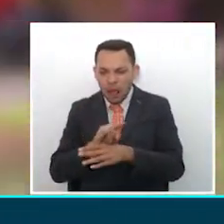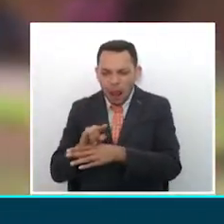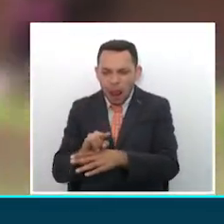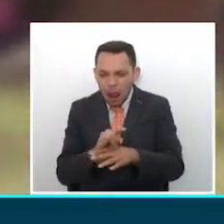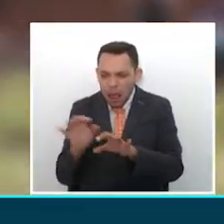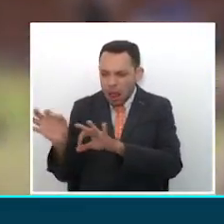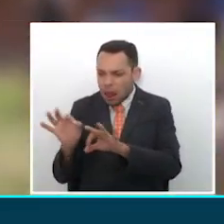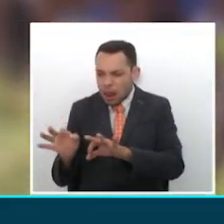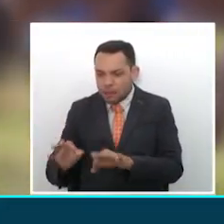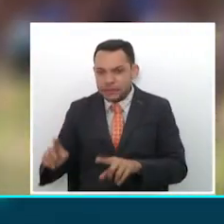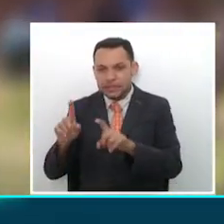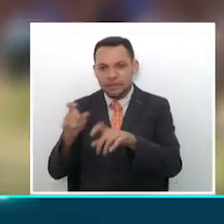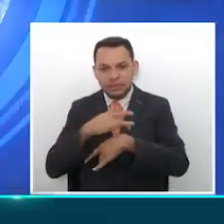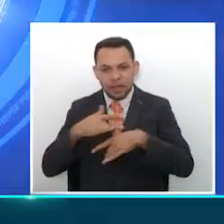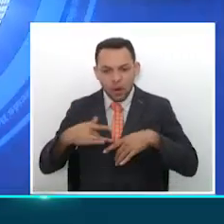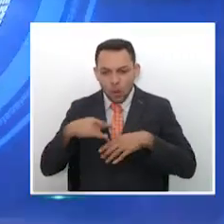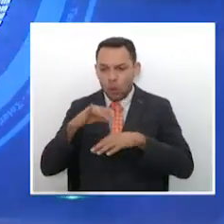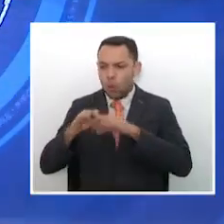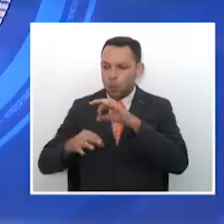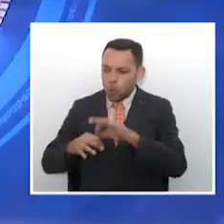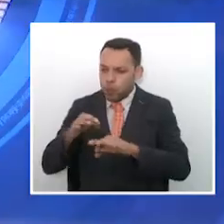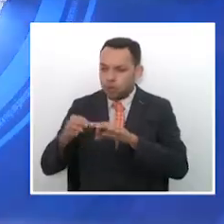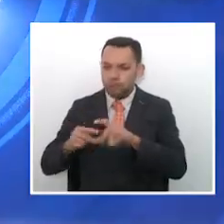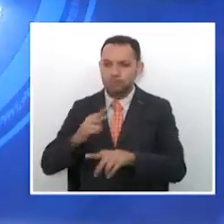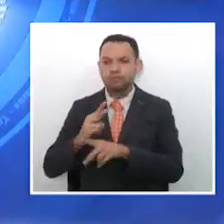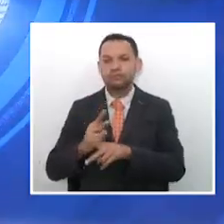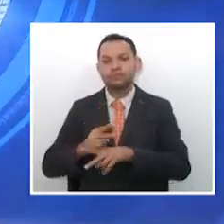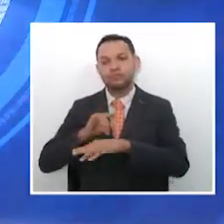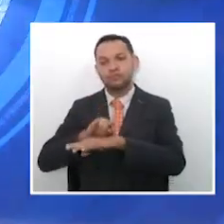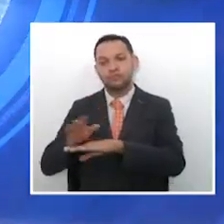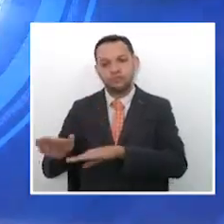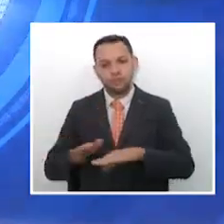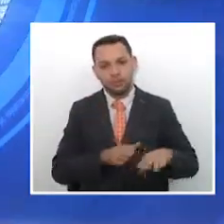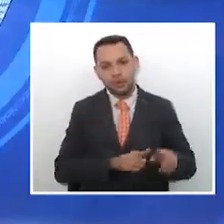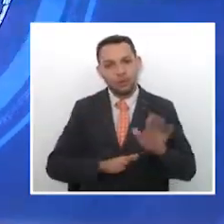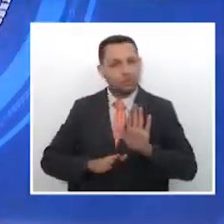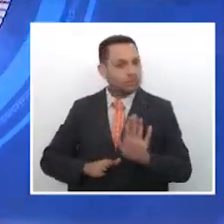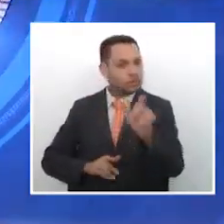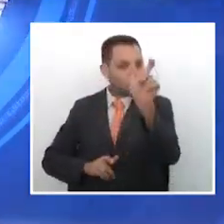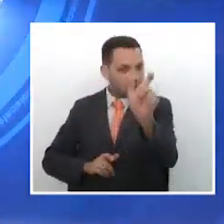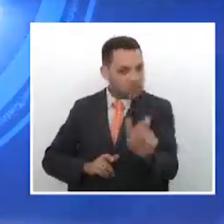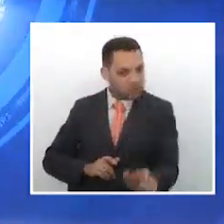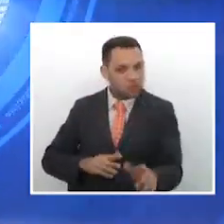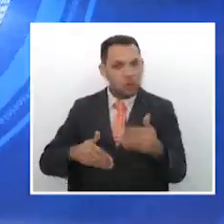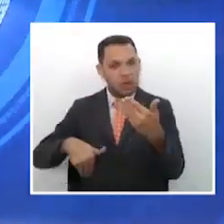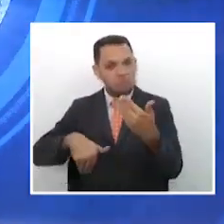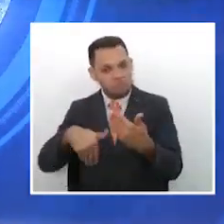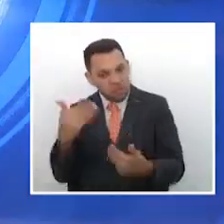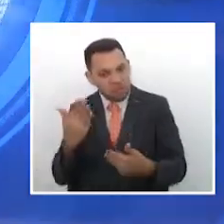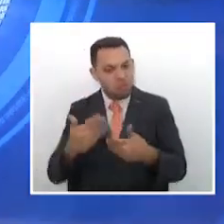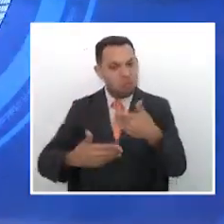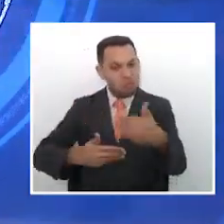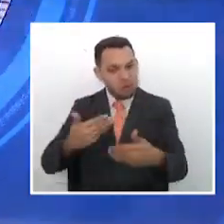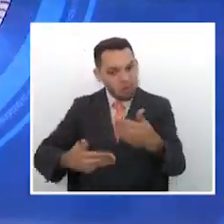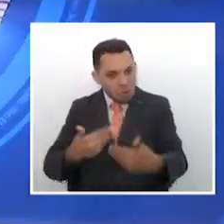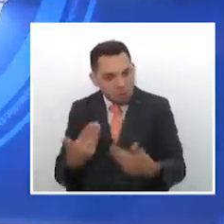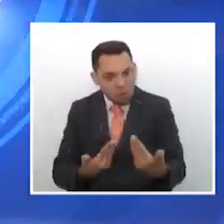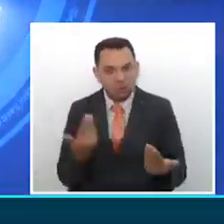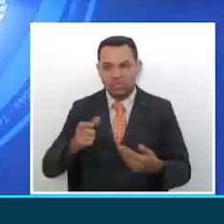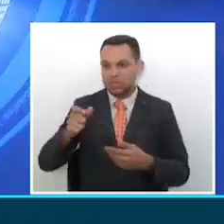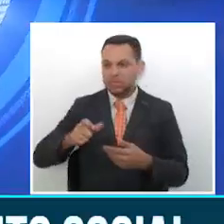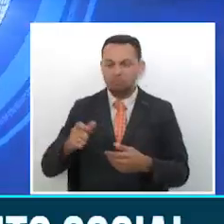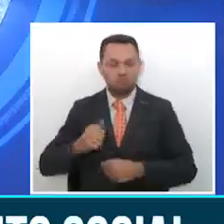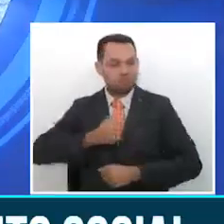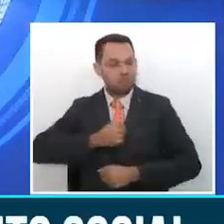intervención en materia de salud. Si usted es de esas personas que se ha confiado con la reapertura gradual en las ciudades y que sin necesidad